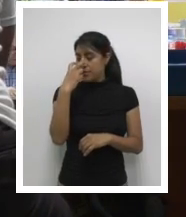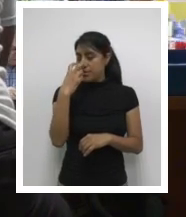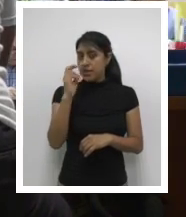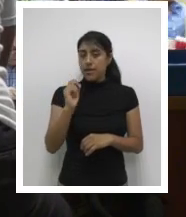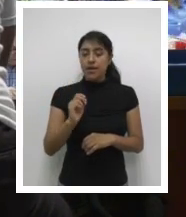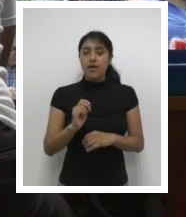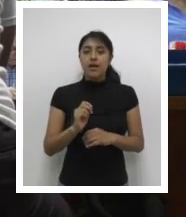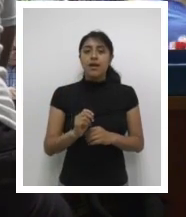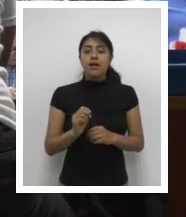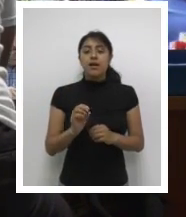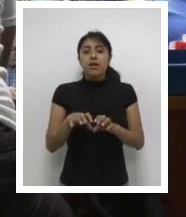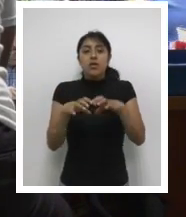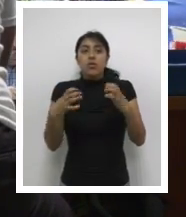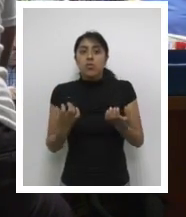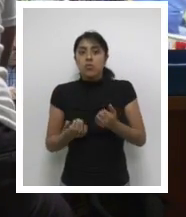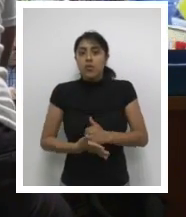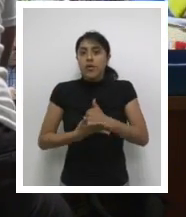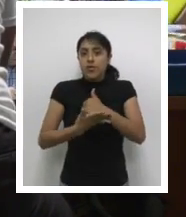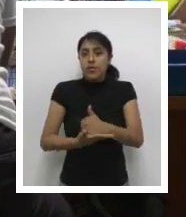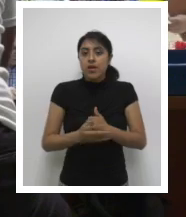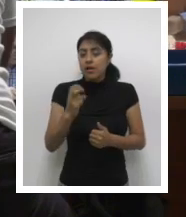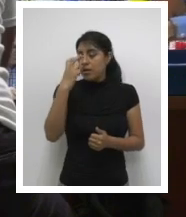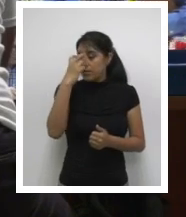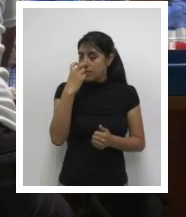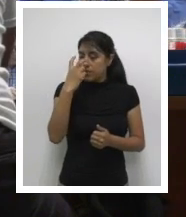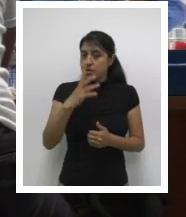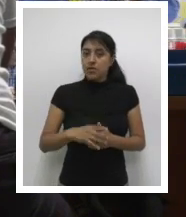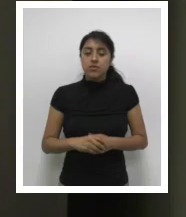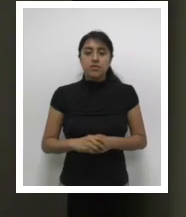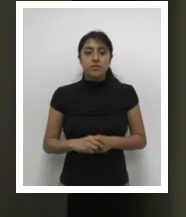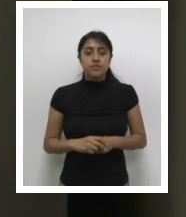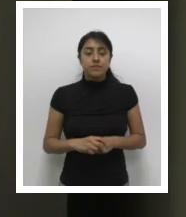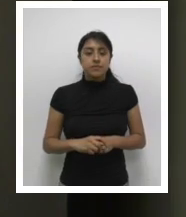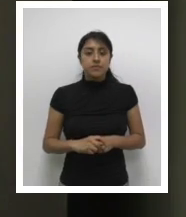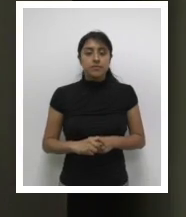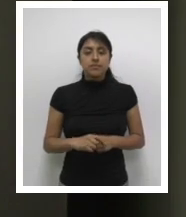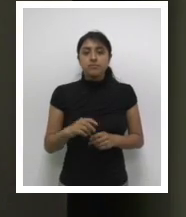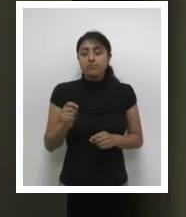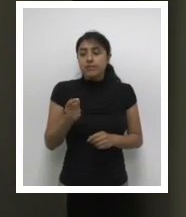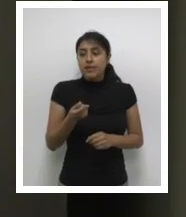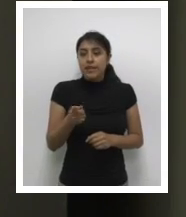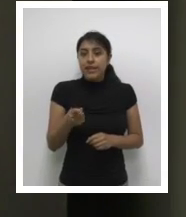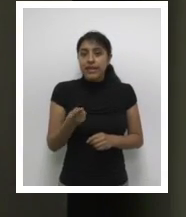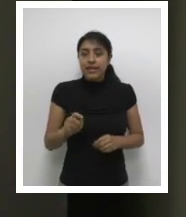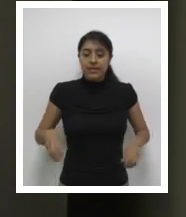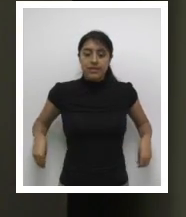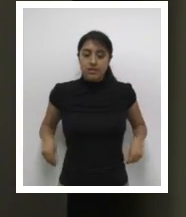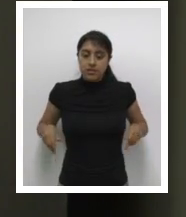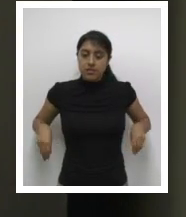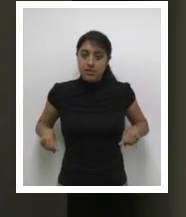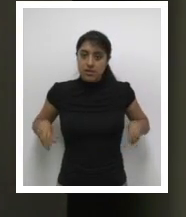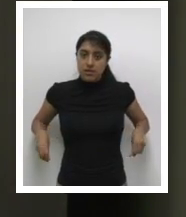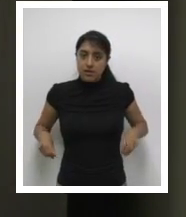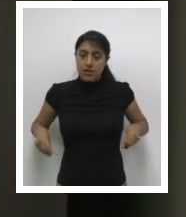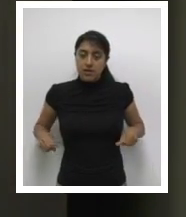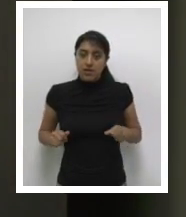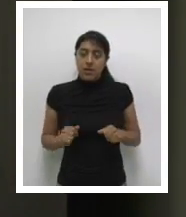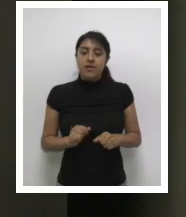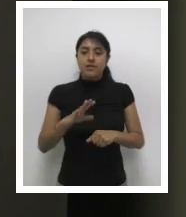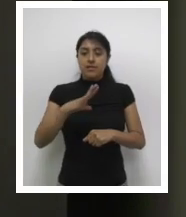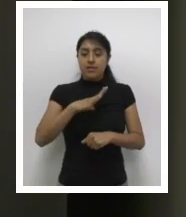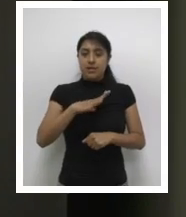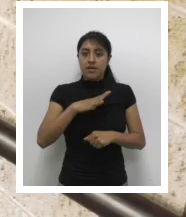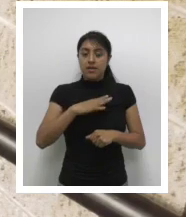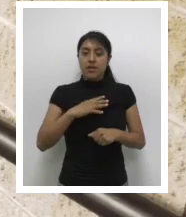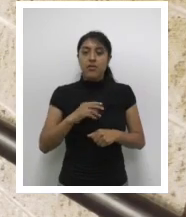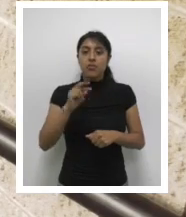se conozca cómo se debe tratar a los usuarios no videntes. Quienes se movilizan en una silla de ruedas cuentan con la rampa